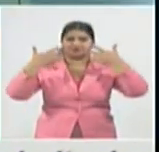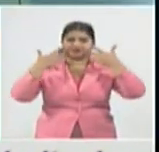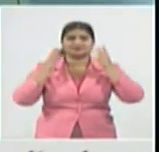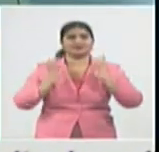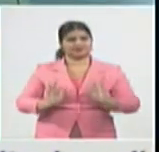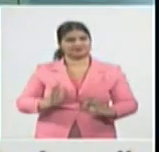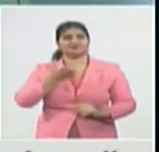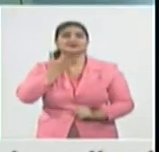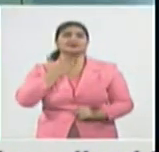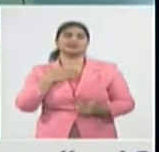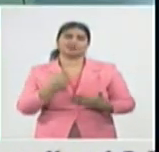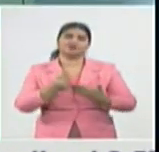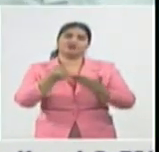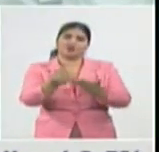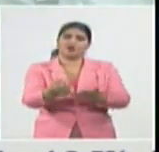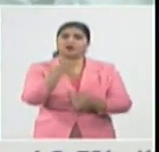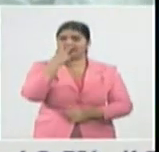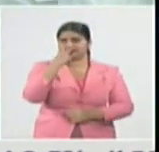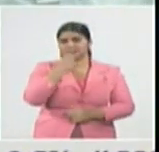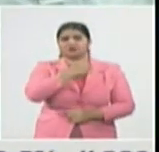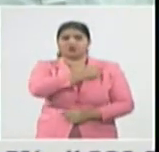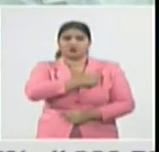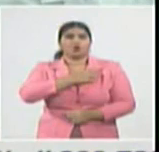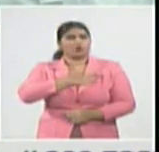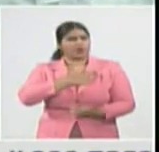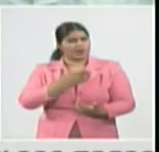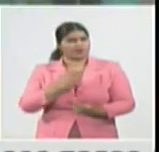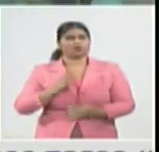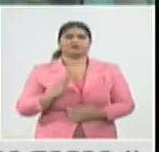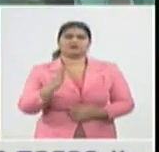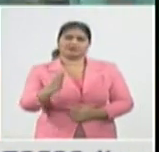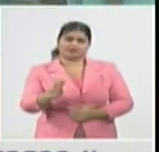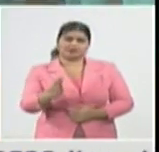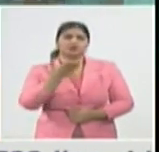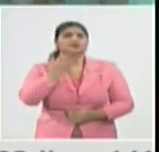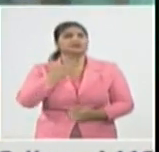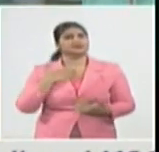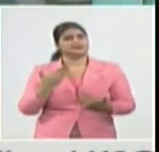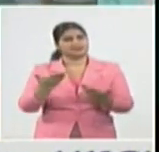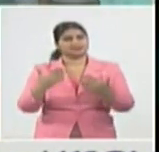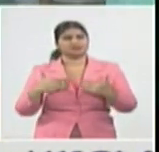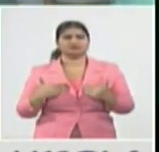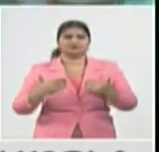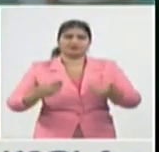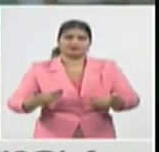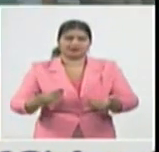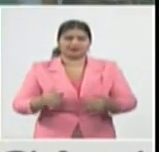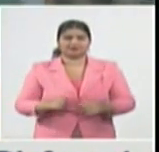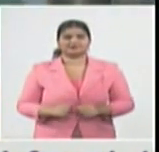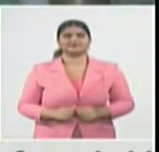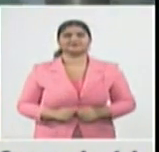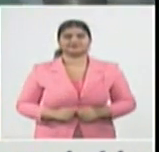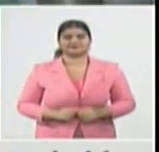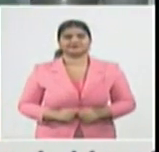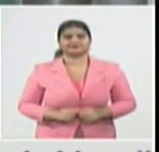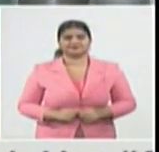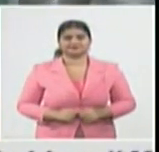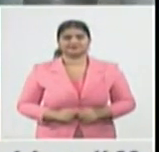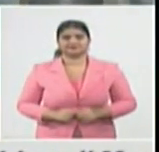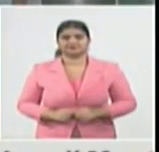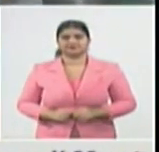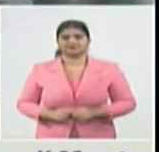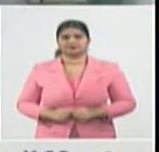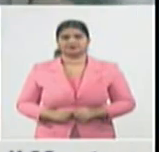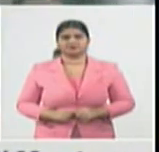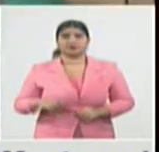tenemos con atenciones con amor con cariño con dedicación y con entrega lo que hacemos tal es así que bueno todavía nosotros despedimos